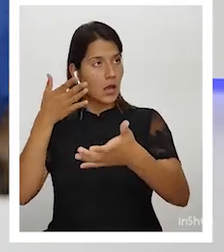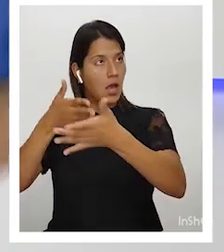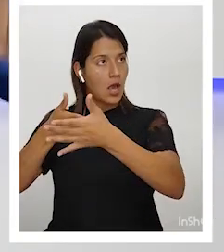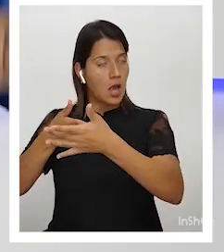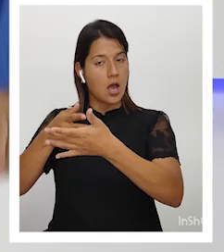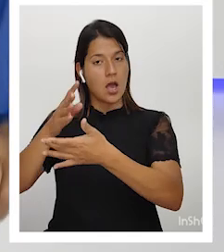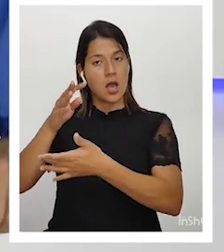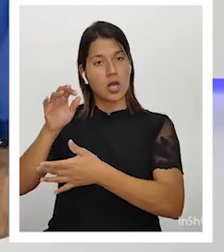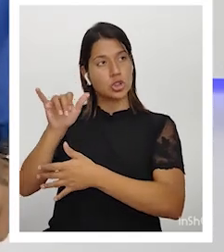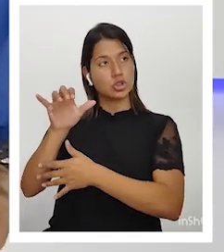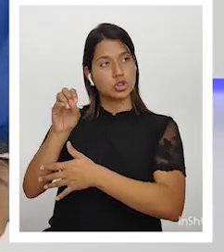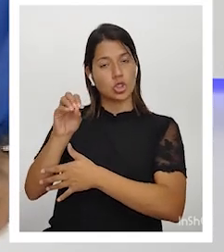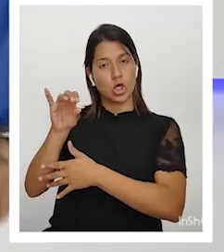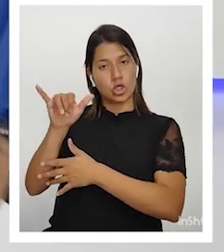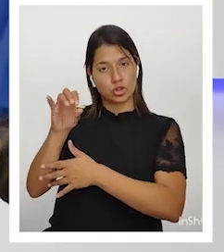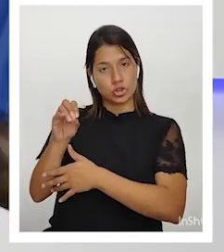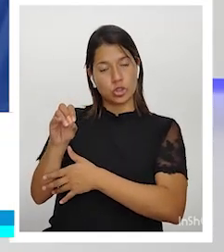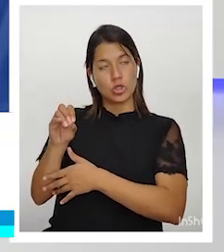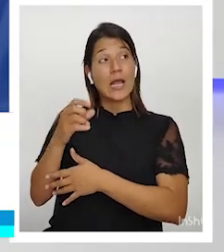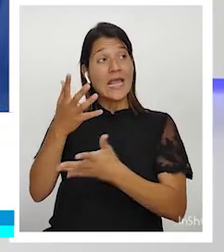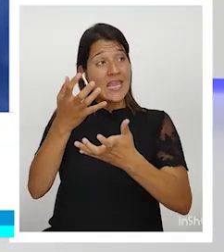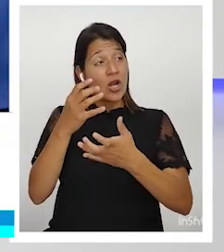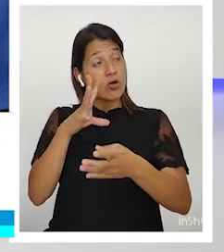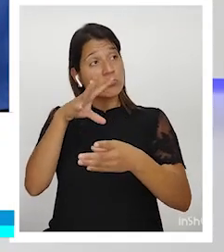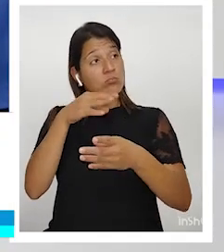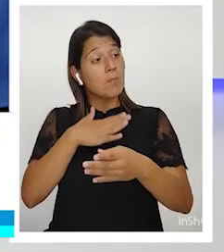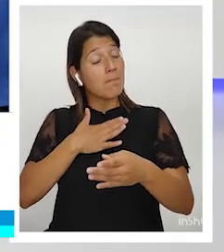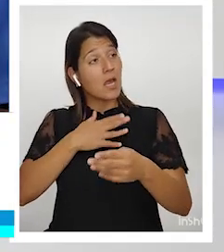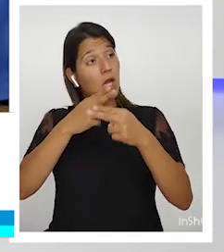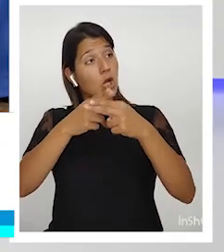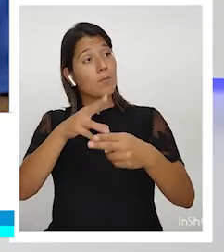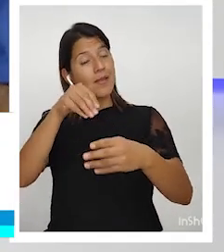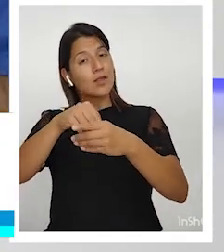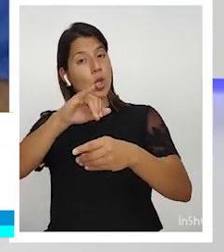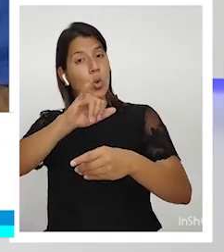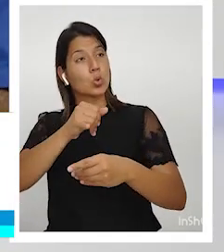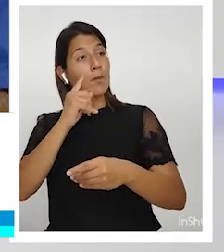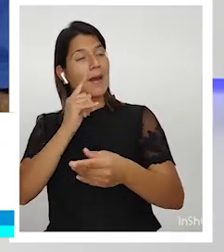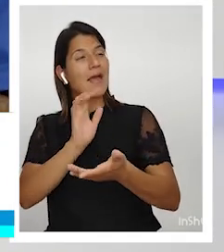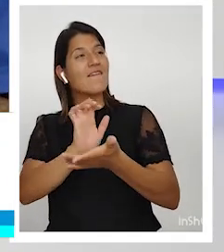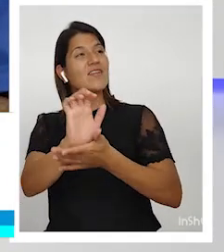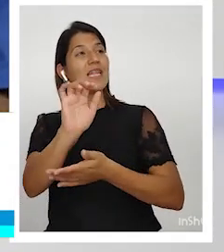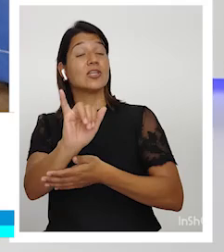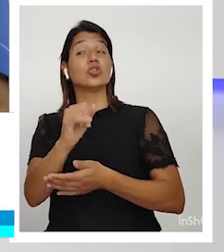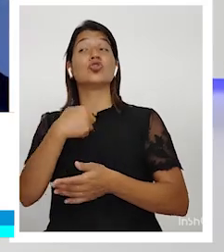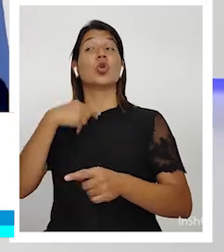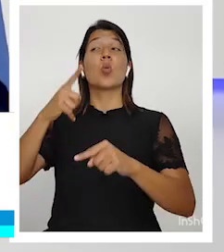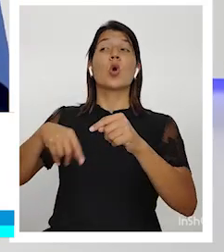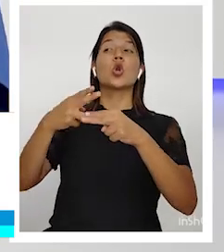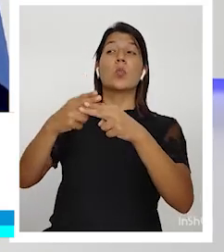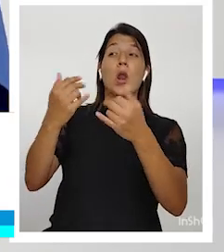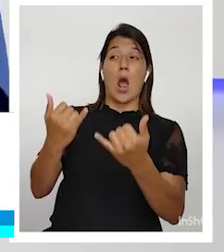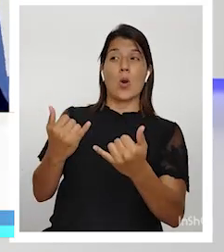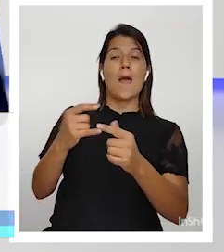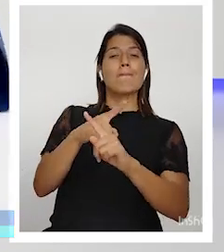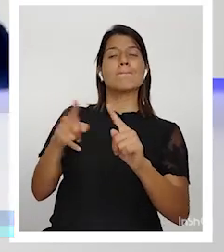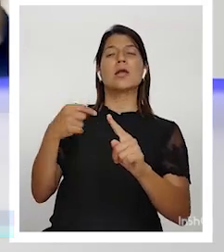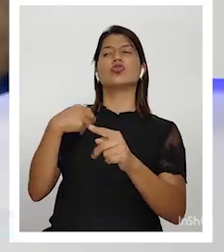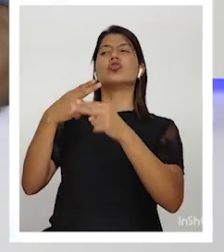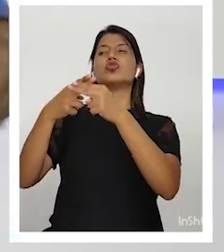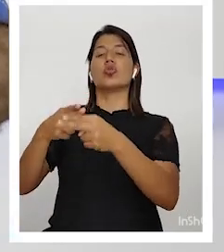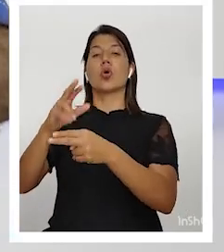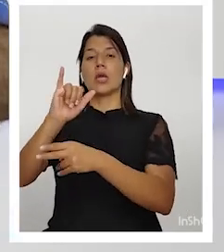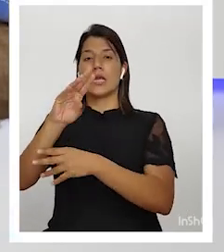quiero que me nombrese en junta directiva del ITCO para impedir eso y don Pepe le dijo mira no te puedo nombrar en este momento pero te voy a nombrar en el IMAS para que